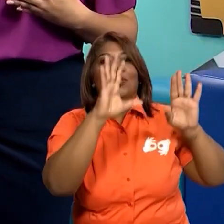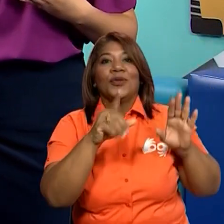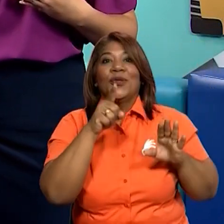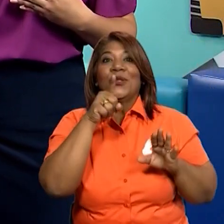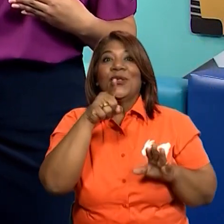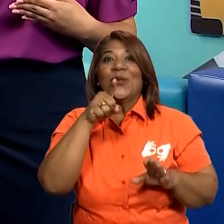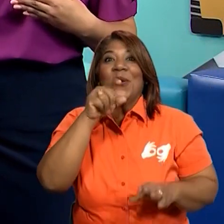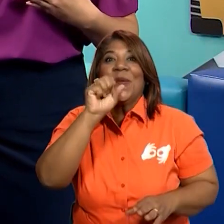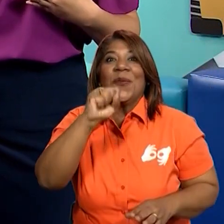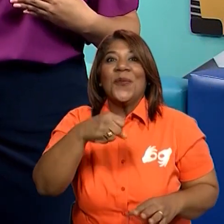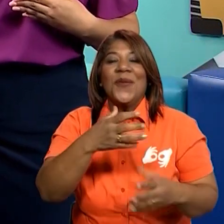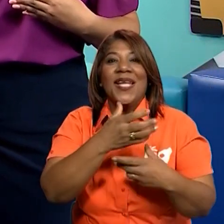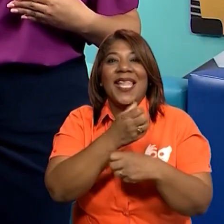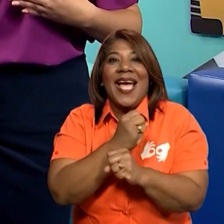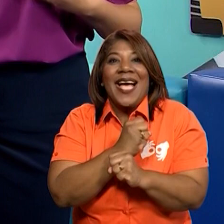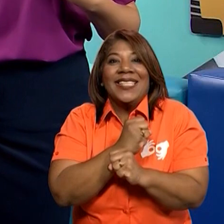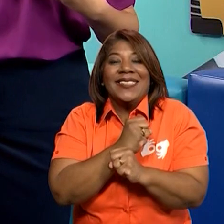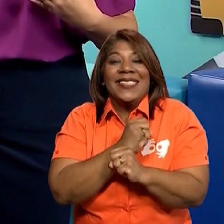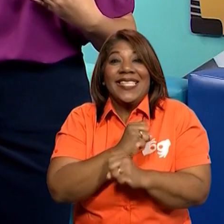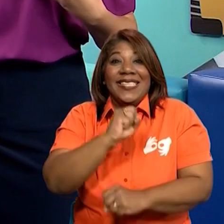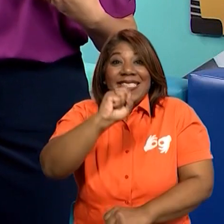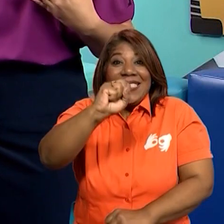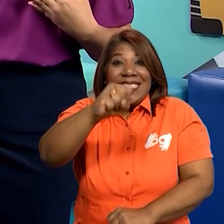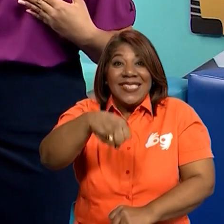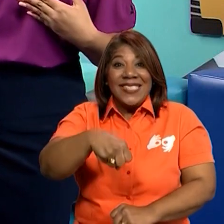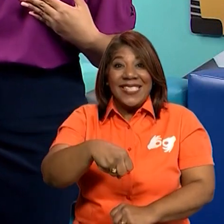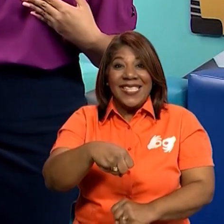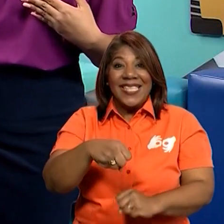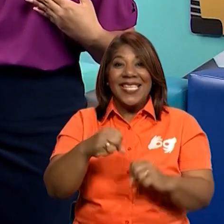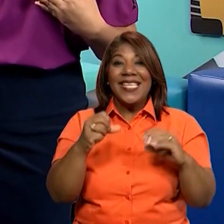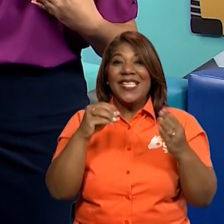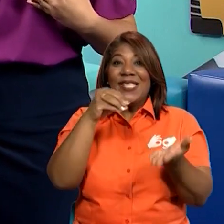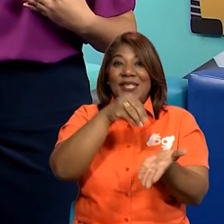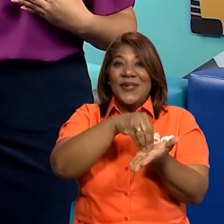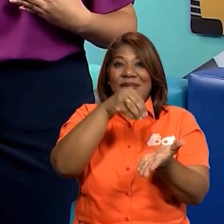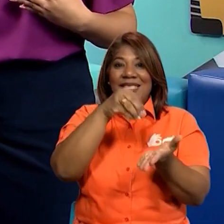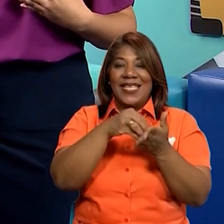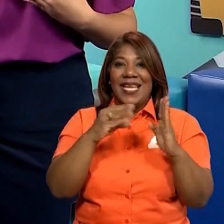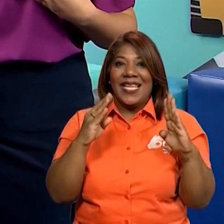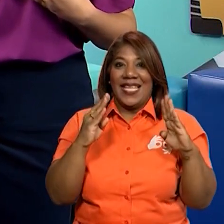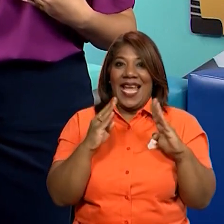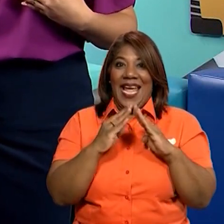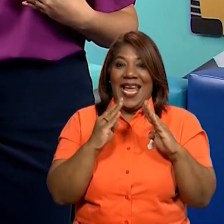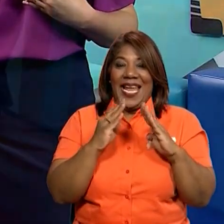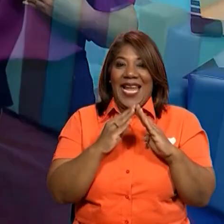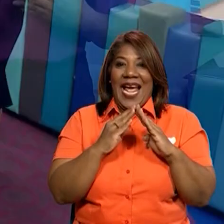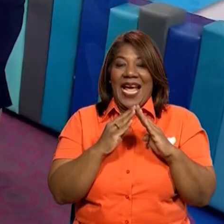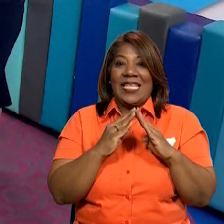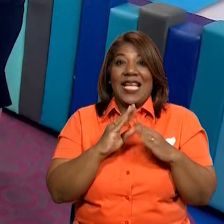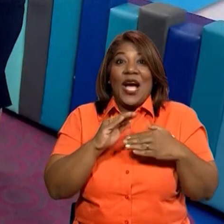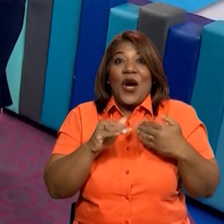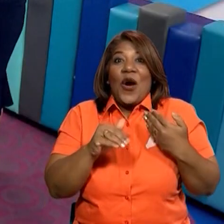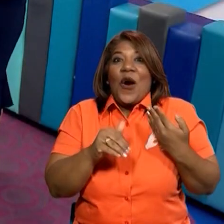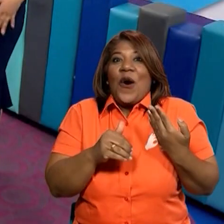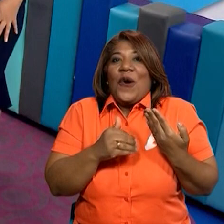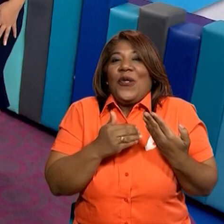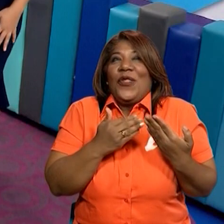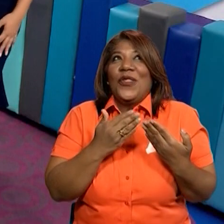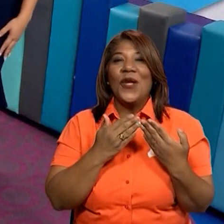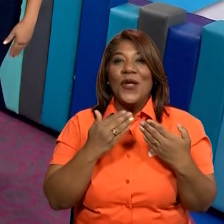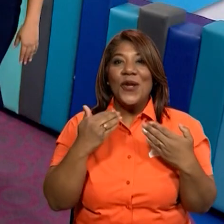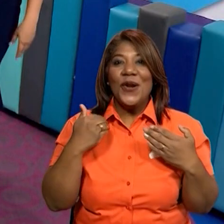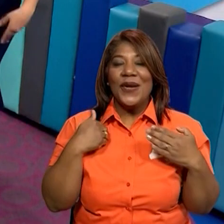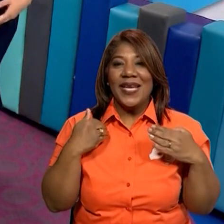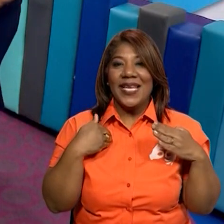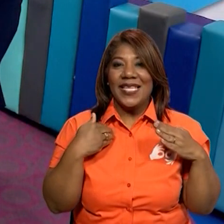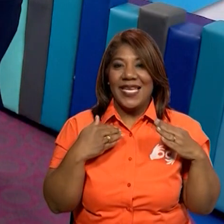tienda en nuestros hogares. Así podemos practicar sobre los productos de la vida cotidiana y podemos aprender un